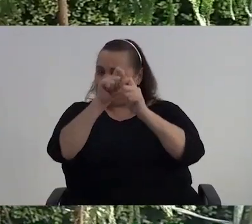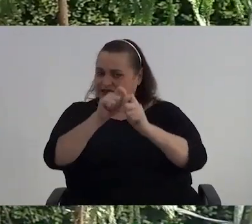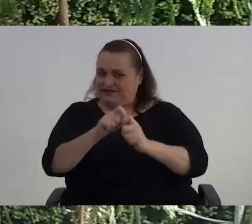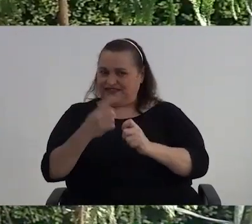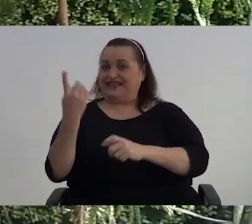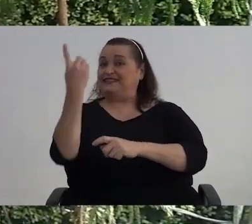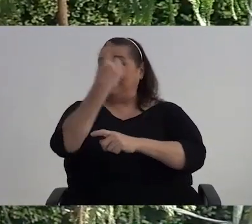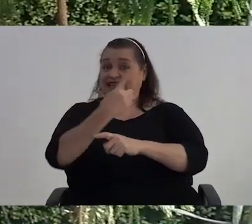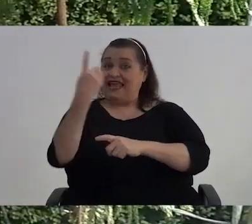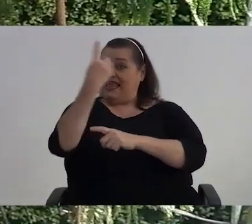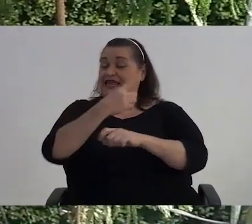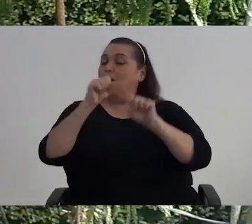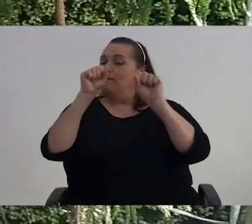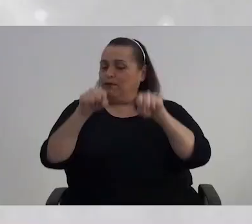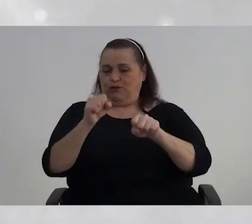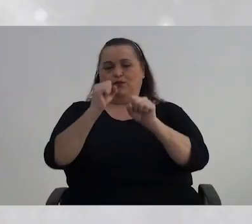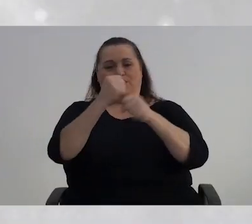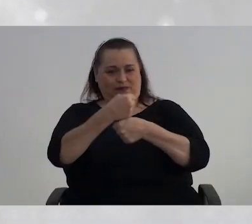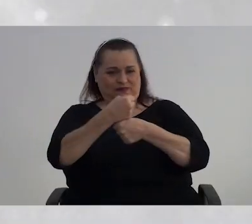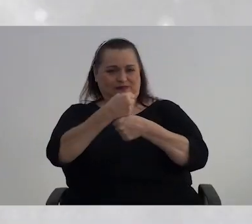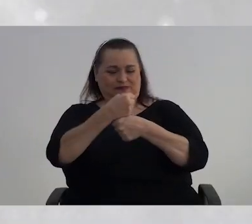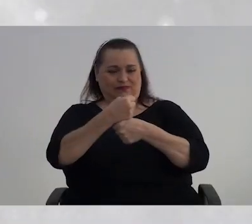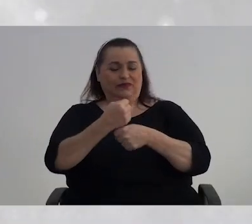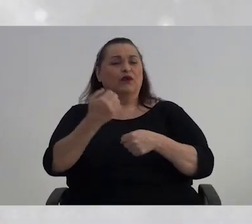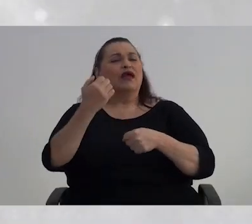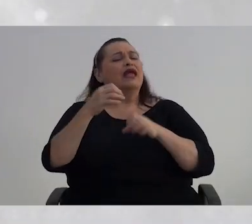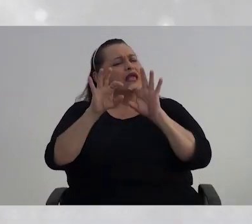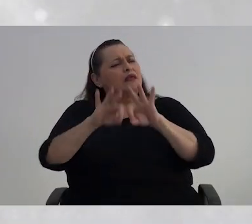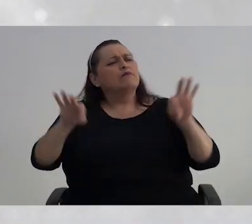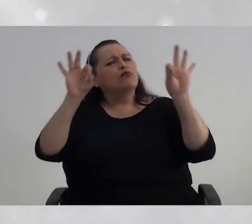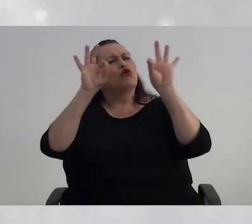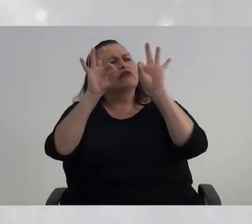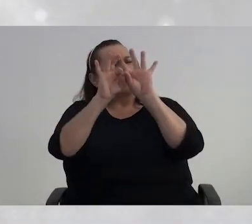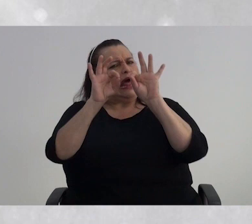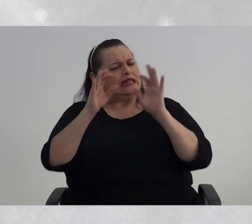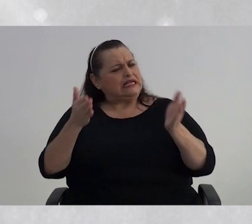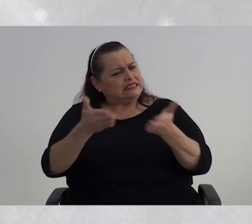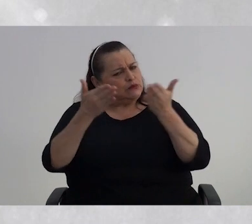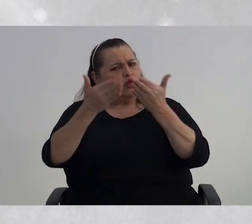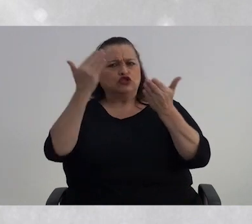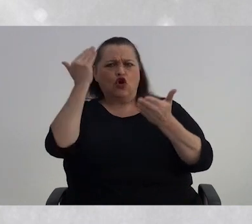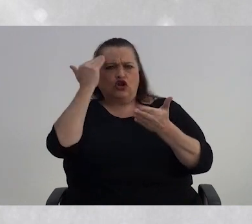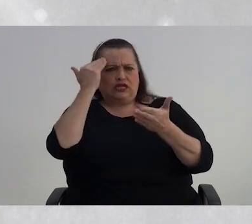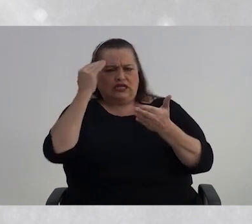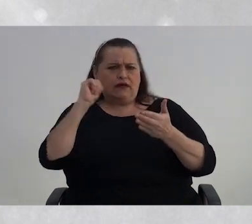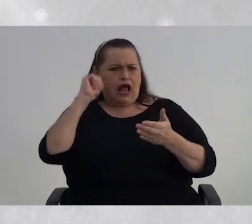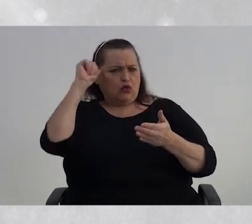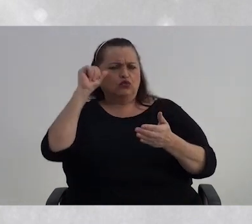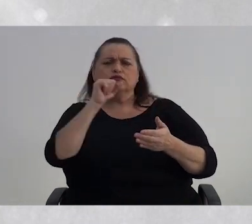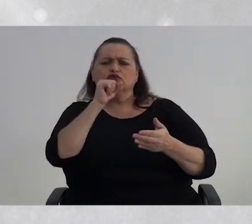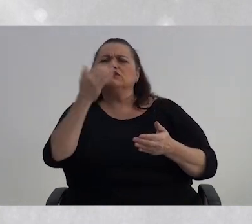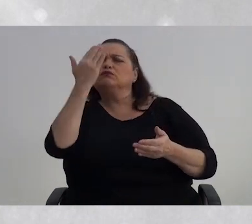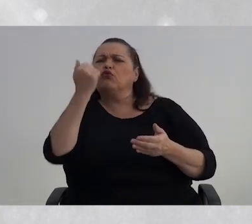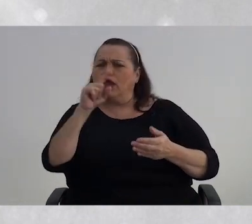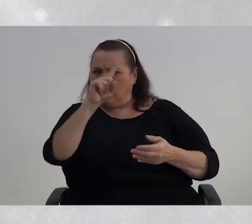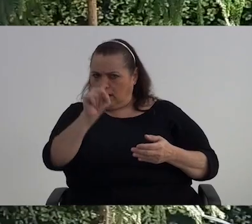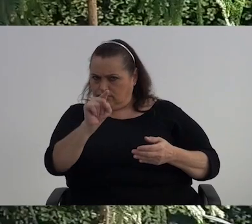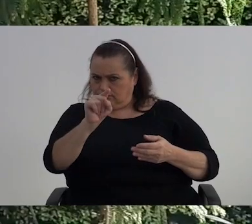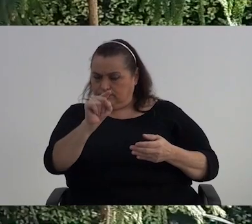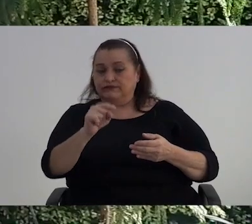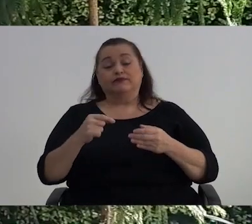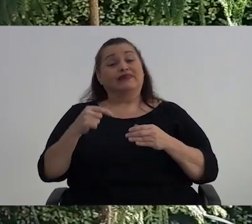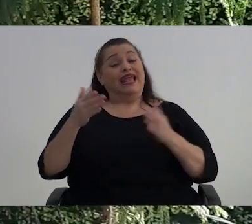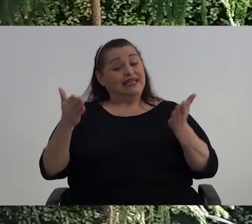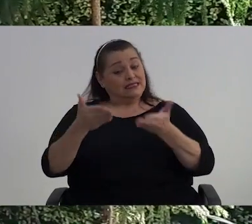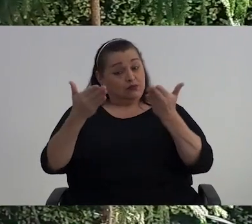nuestro día A día Podemos hacer ¿Por qué es importante La estimulación cognitiva En adultos mayores? La